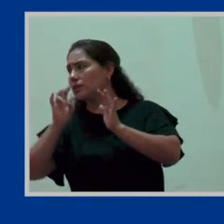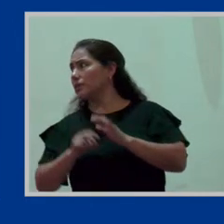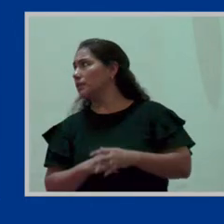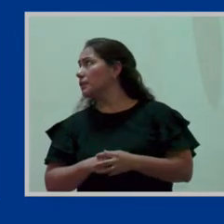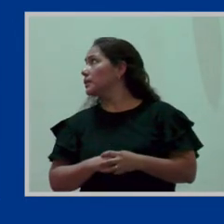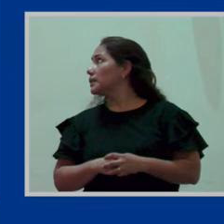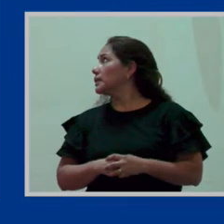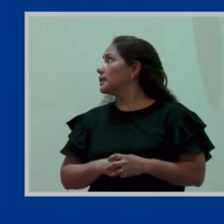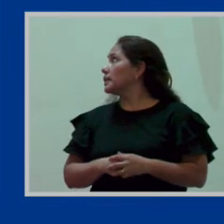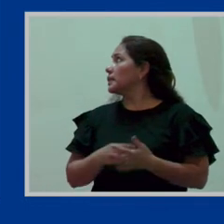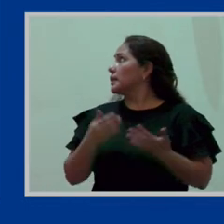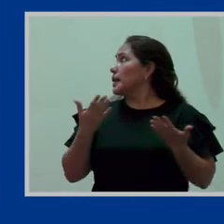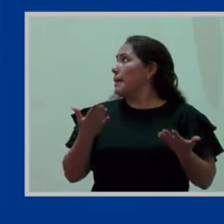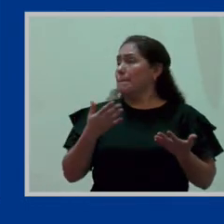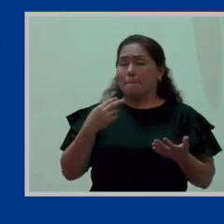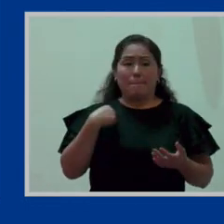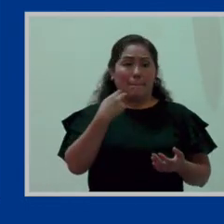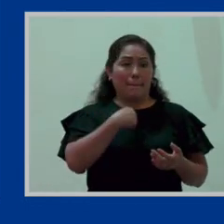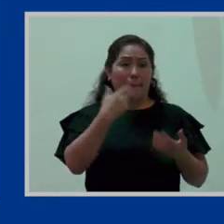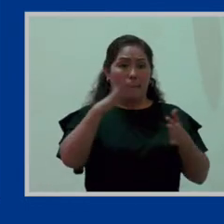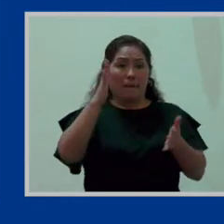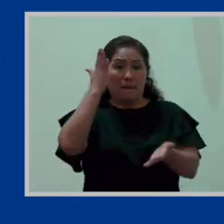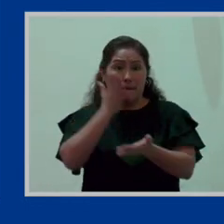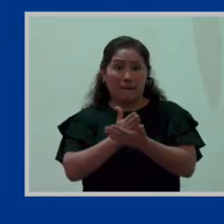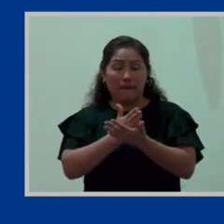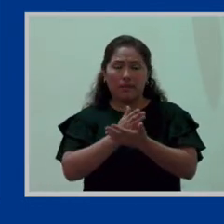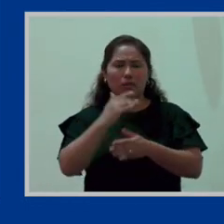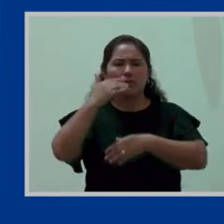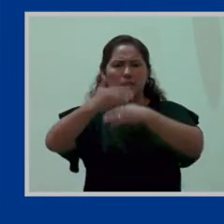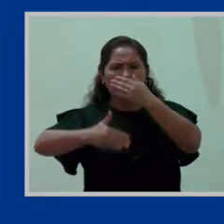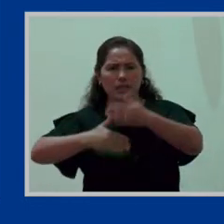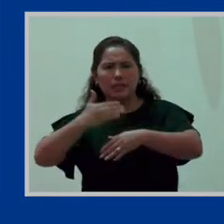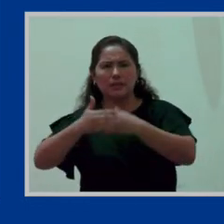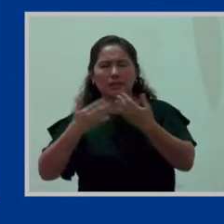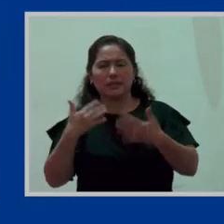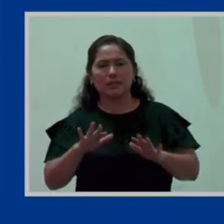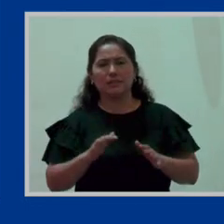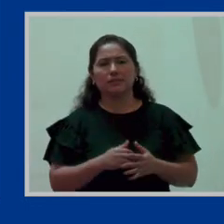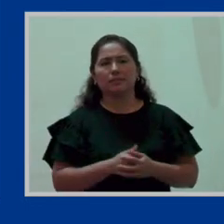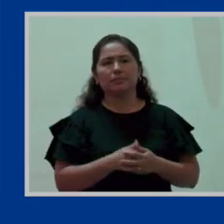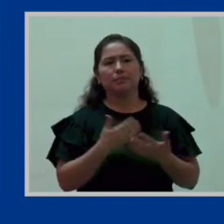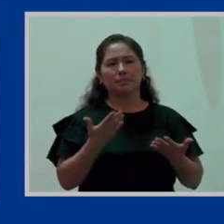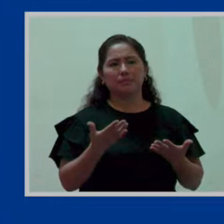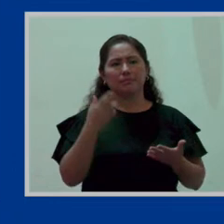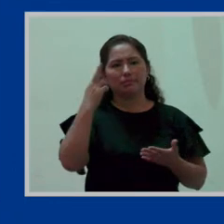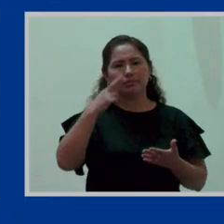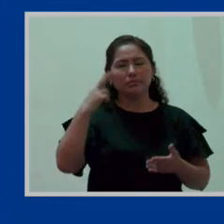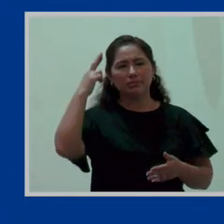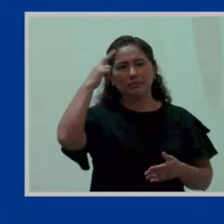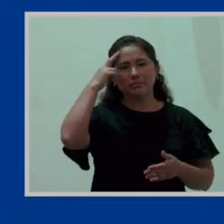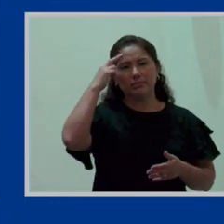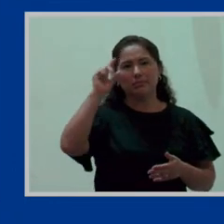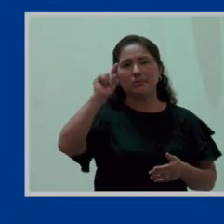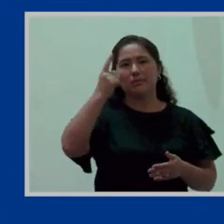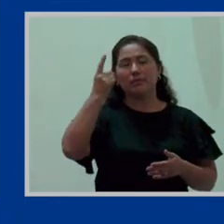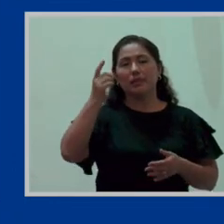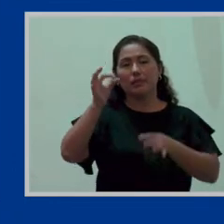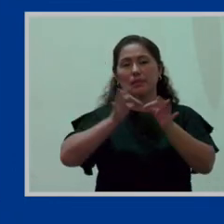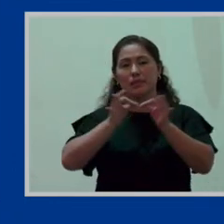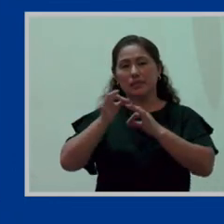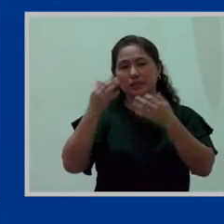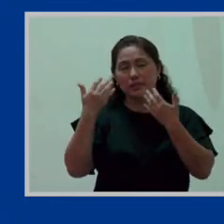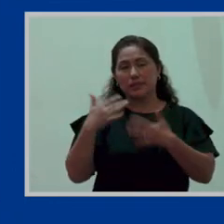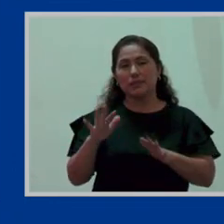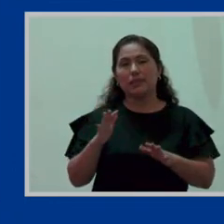Pero no nos hemos quedado ahí, hemos pasado ya a otro hito. Y, justamente, en la primera ponencia ya